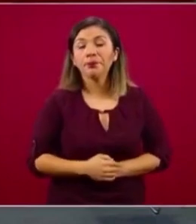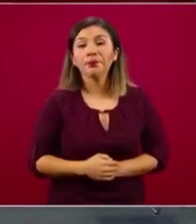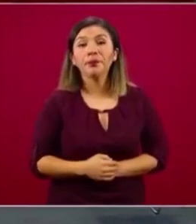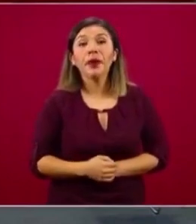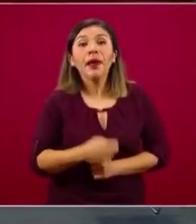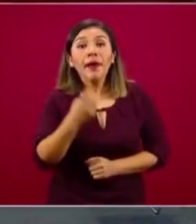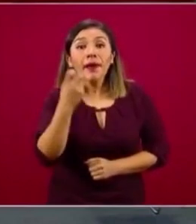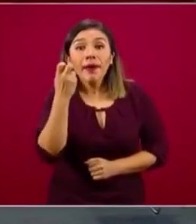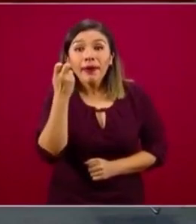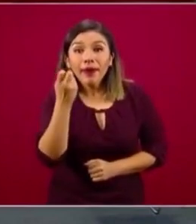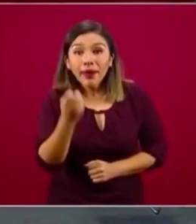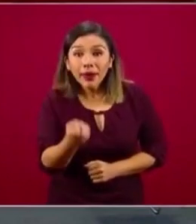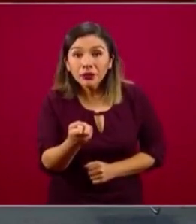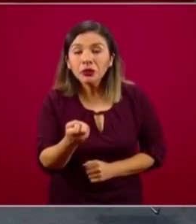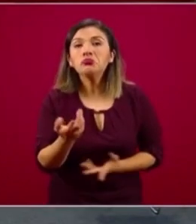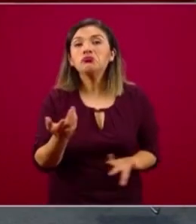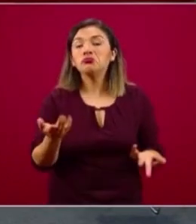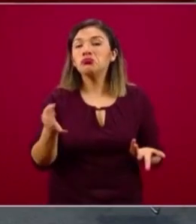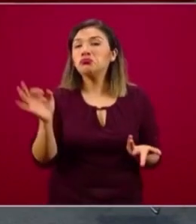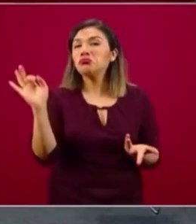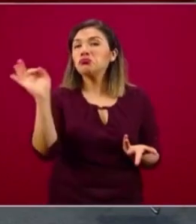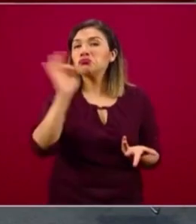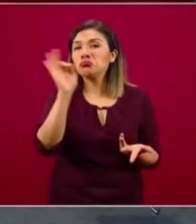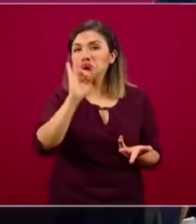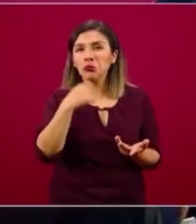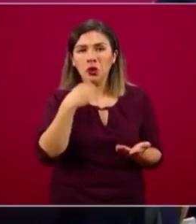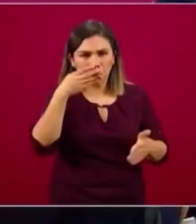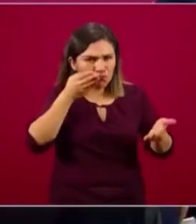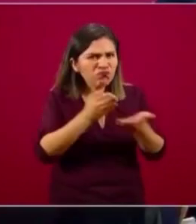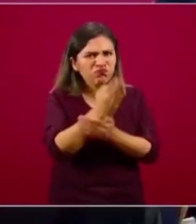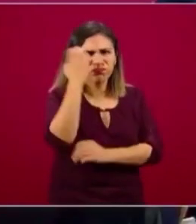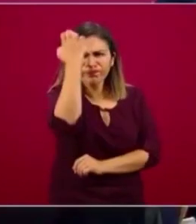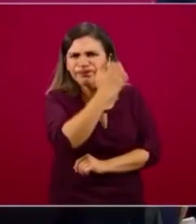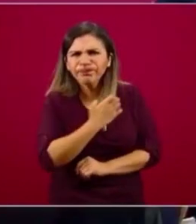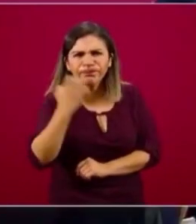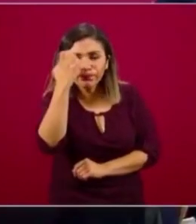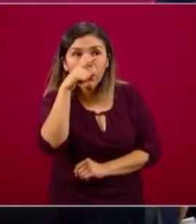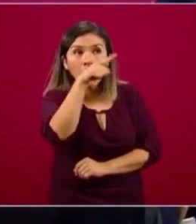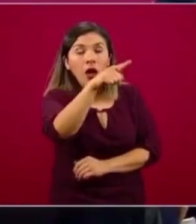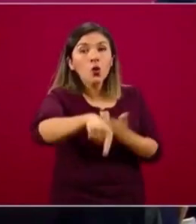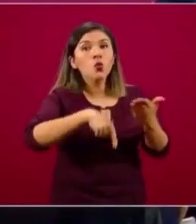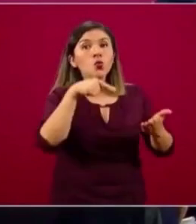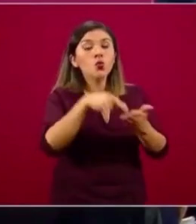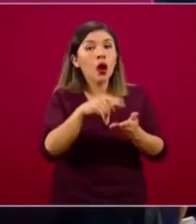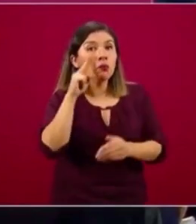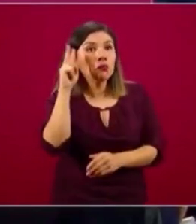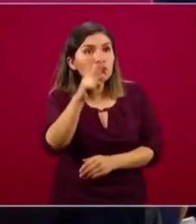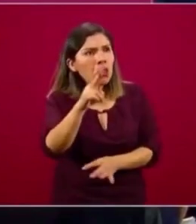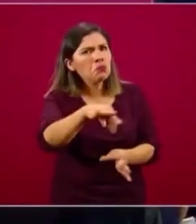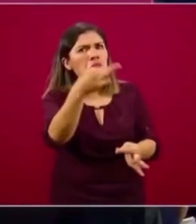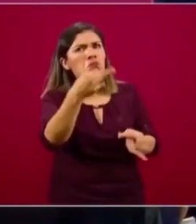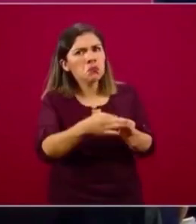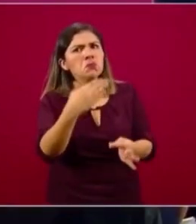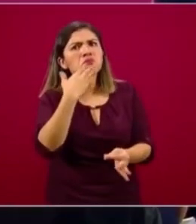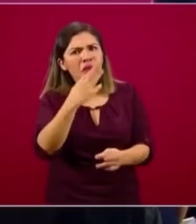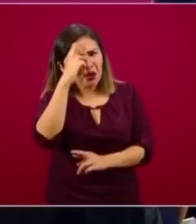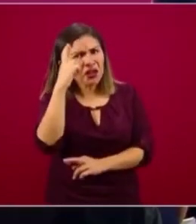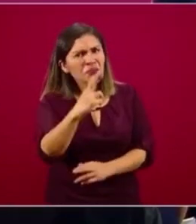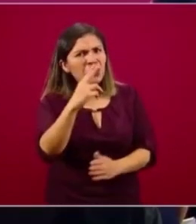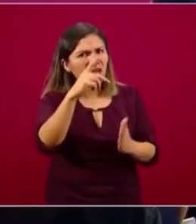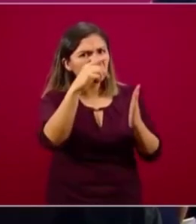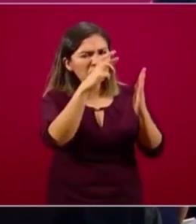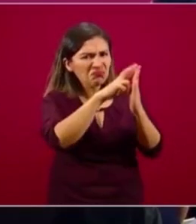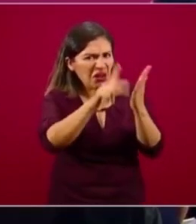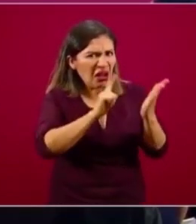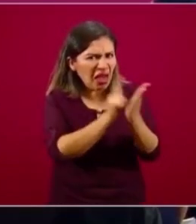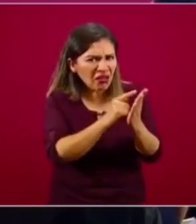y la dependencia identifica que está cumpliendo la regulación, el presidente de la República personalmente entregará